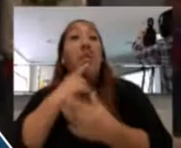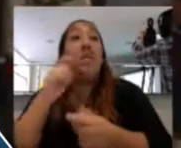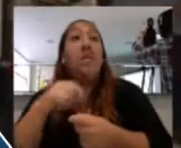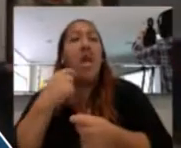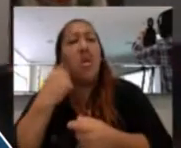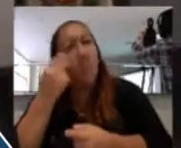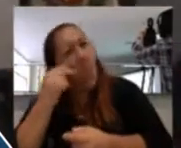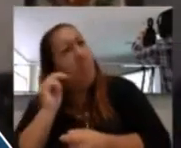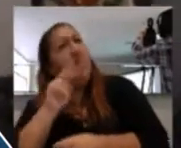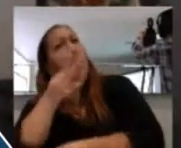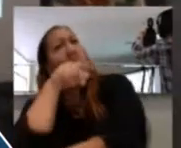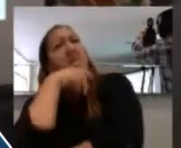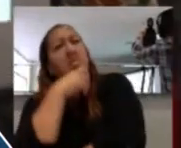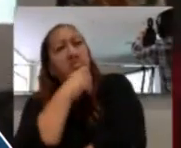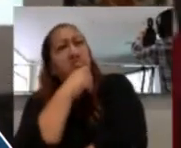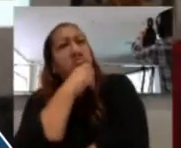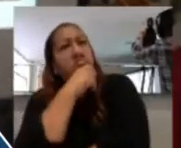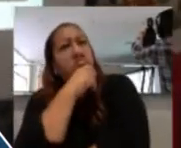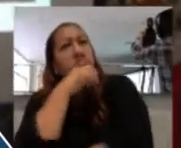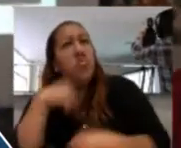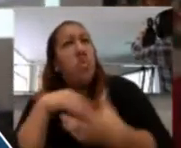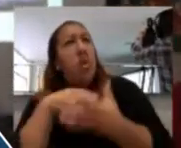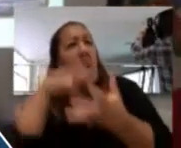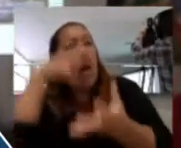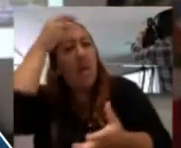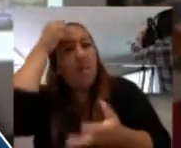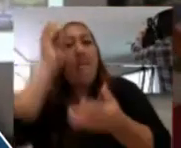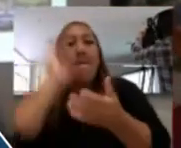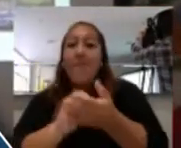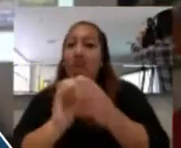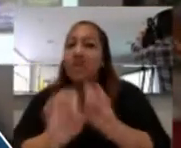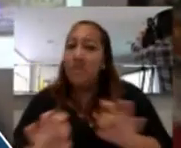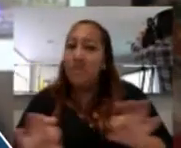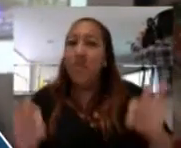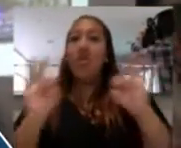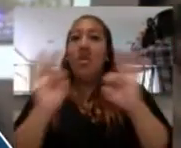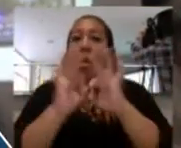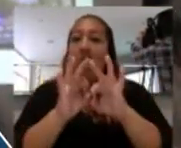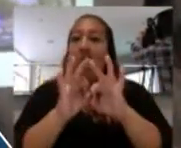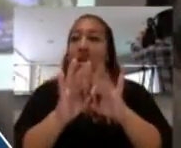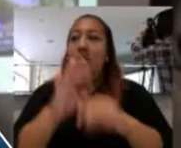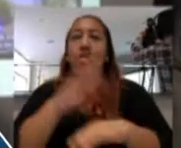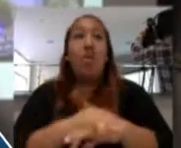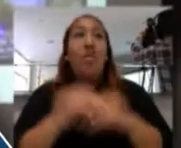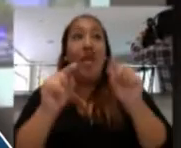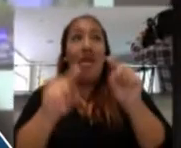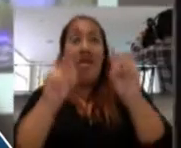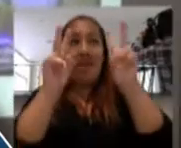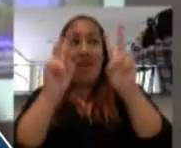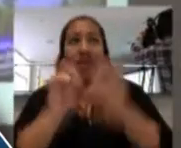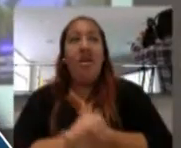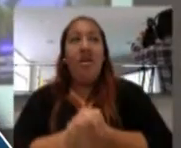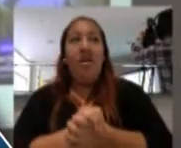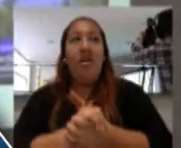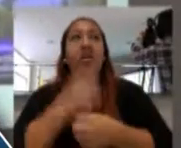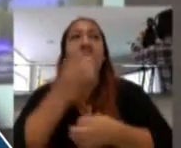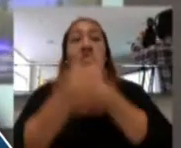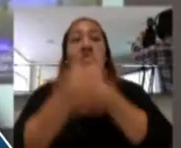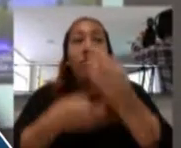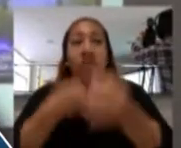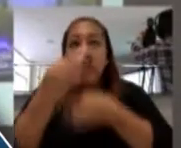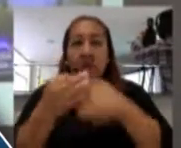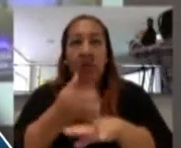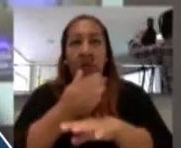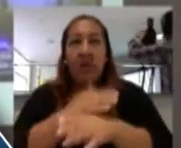fue también uno de los aprendizajes más importantes con relación a este tema. Como les decía yo,